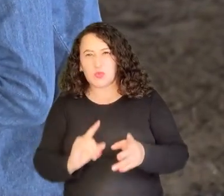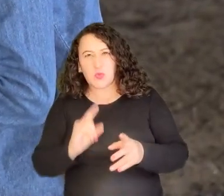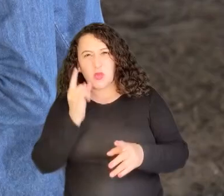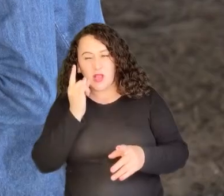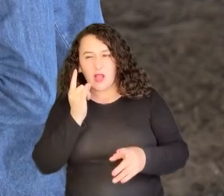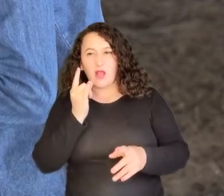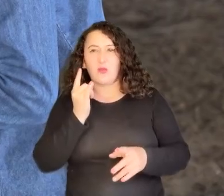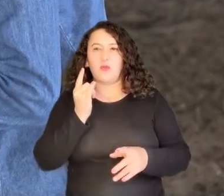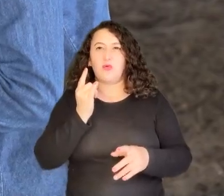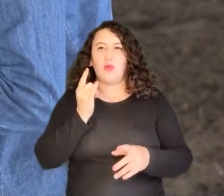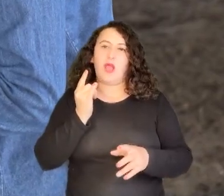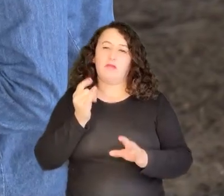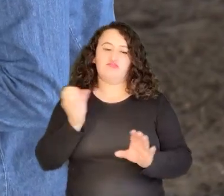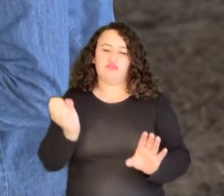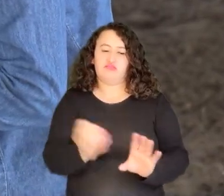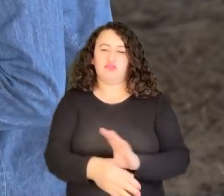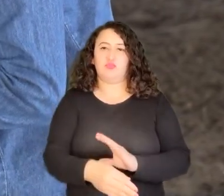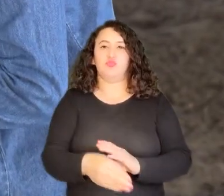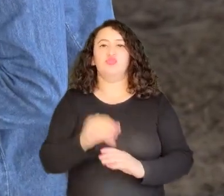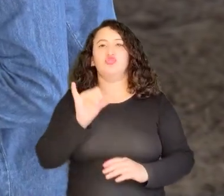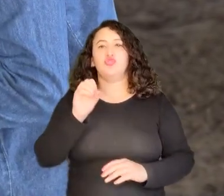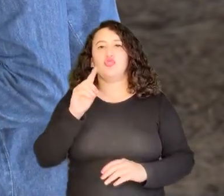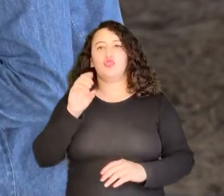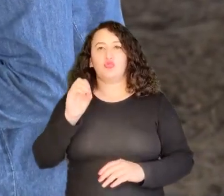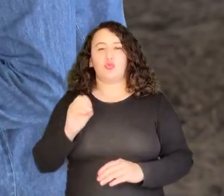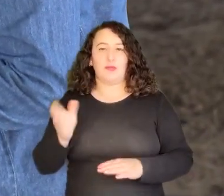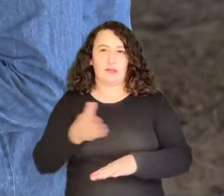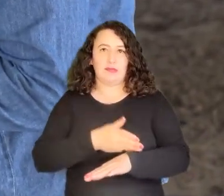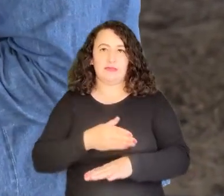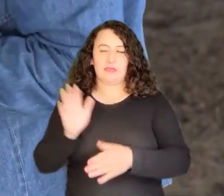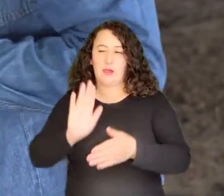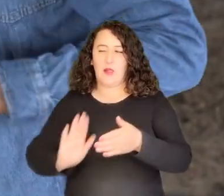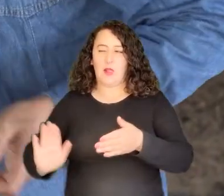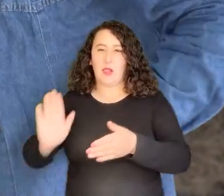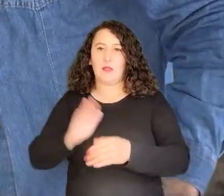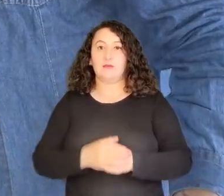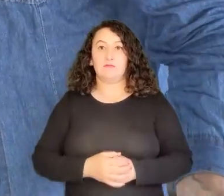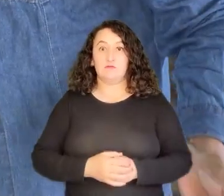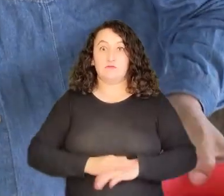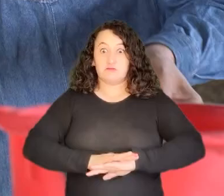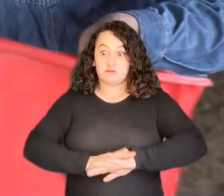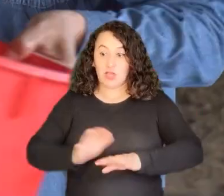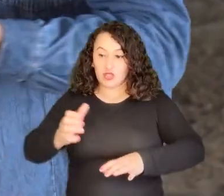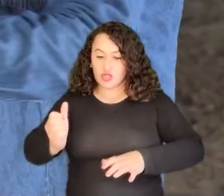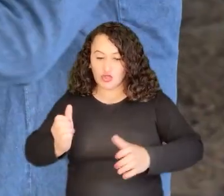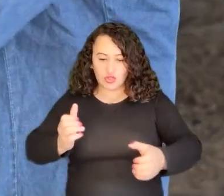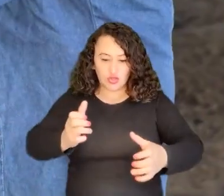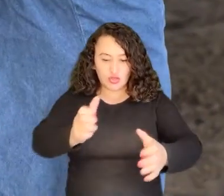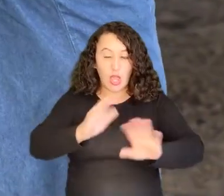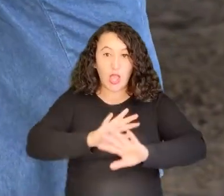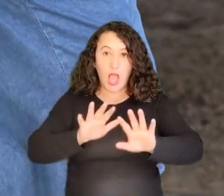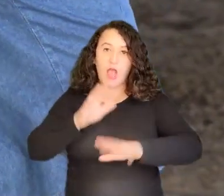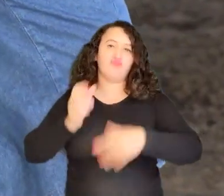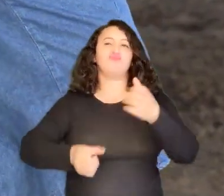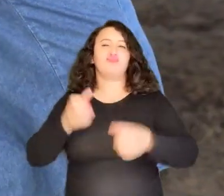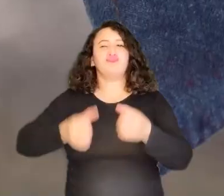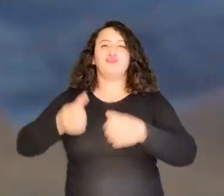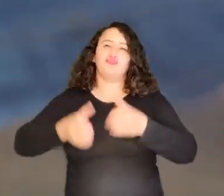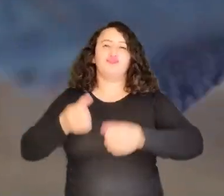la solución de yodo que le hicimos ahorita. Y ahí sí ya procedemos al ordeño.